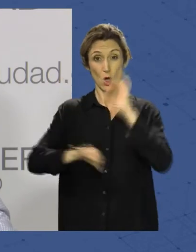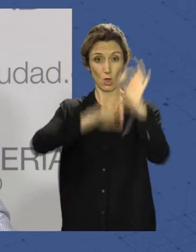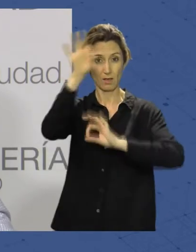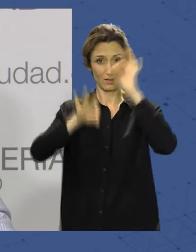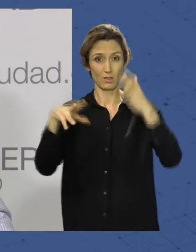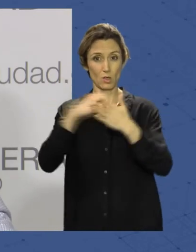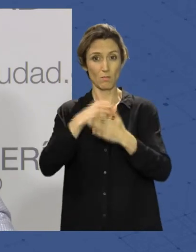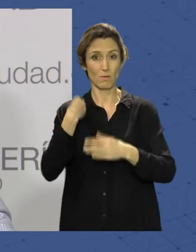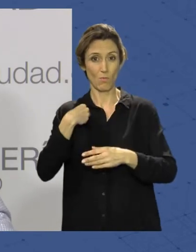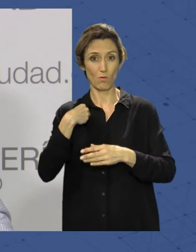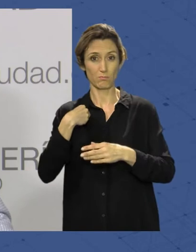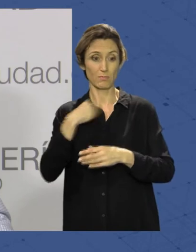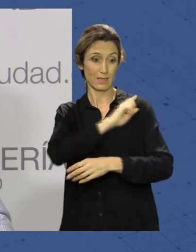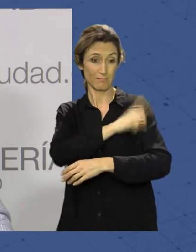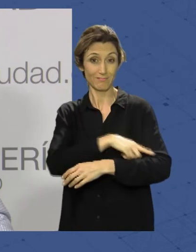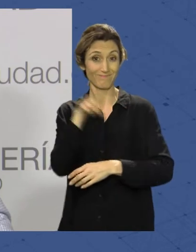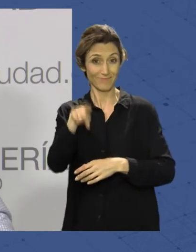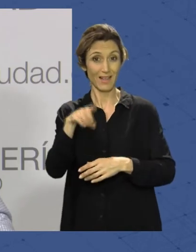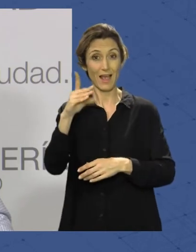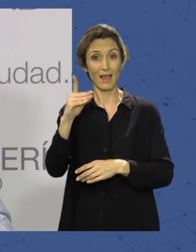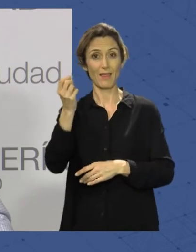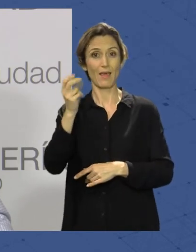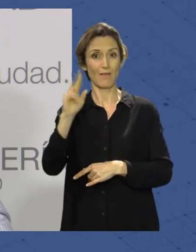a Allsport, a David, que está aquí presente,